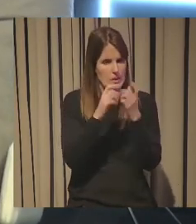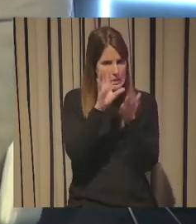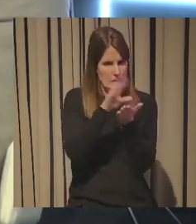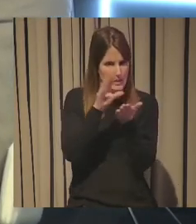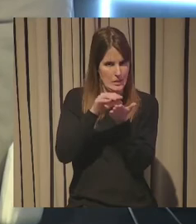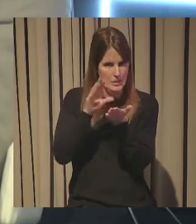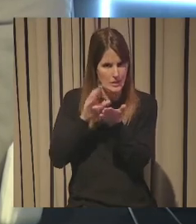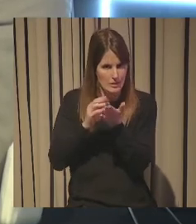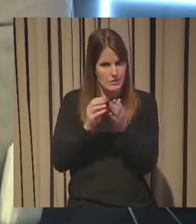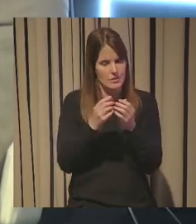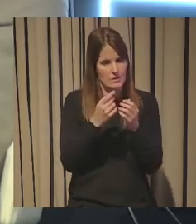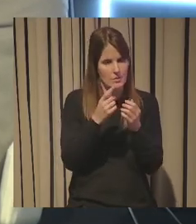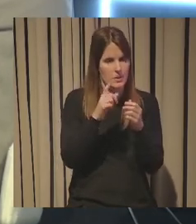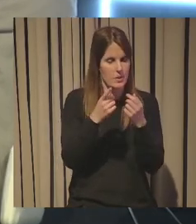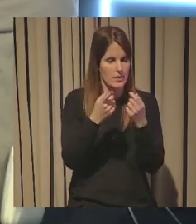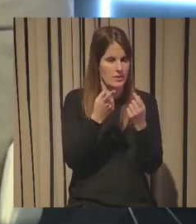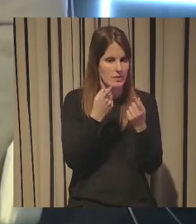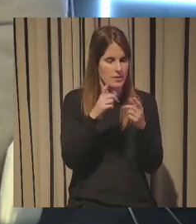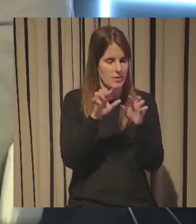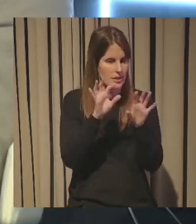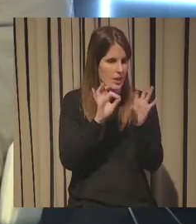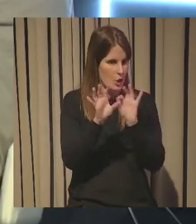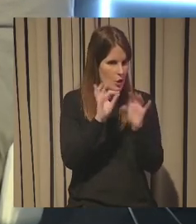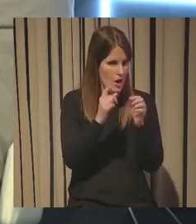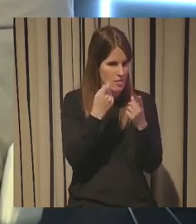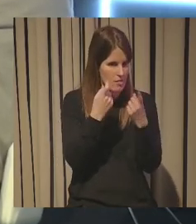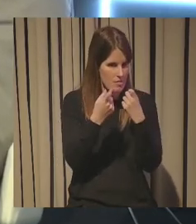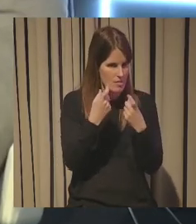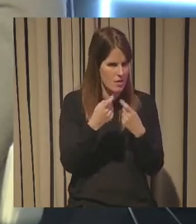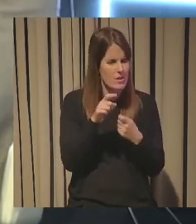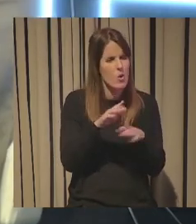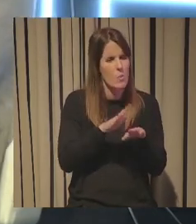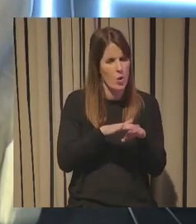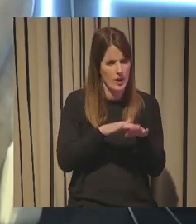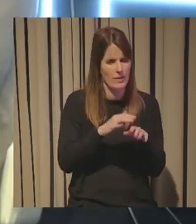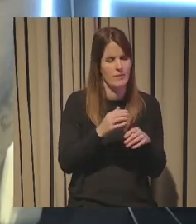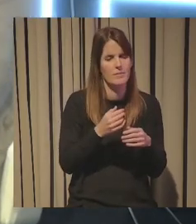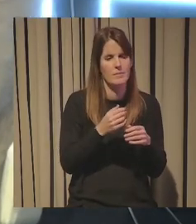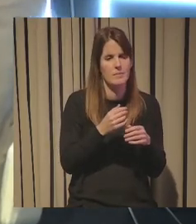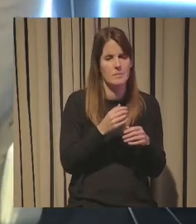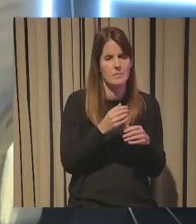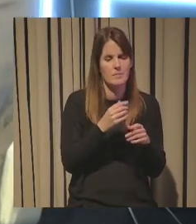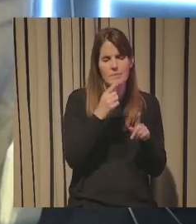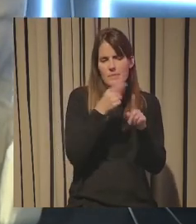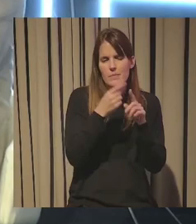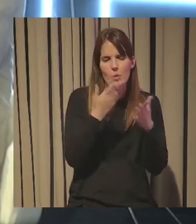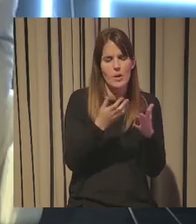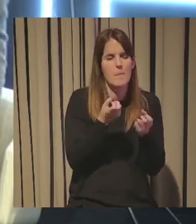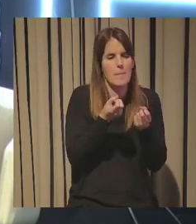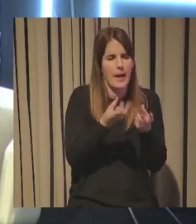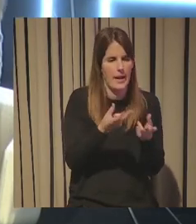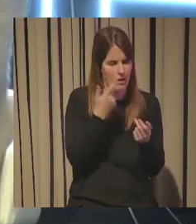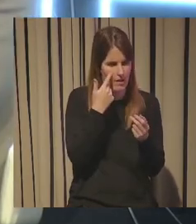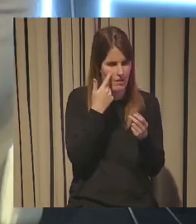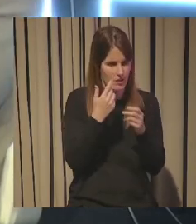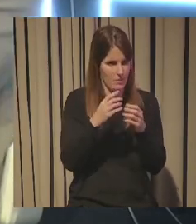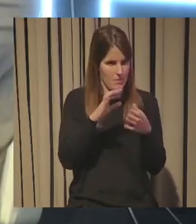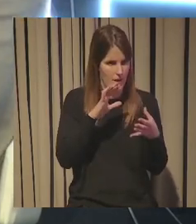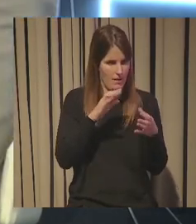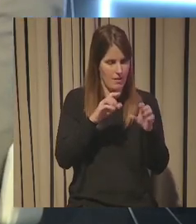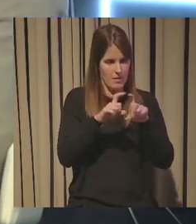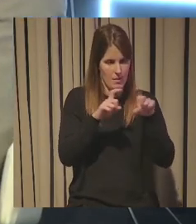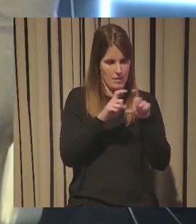a tu realidad los porqueses que dices esto por qué y además ligarlo con tu realidad también